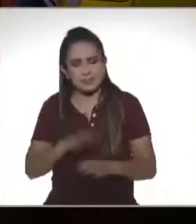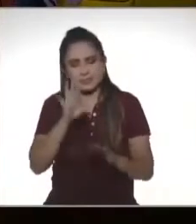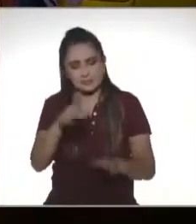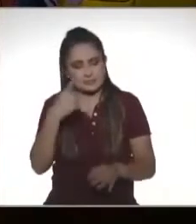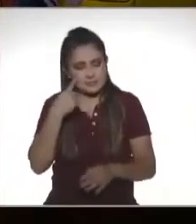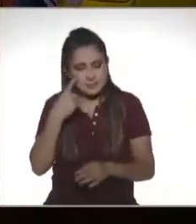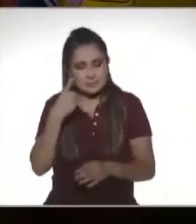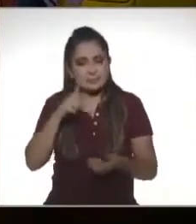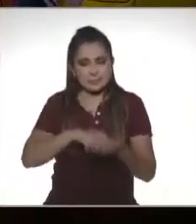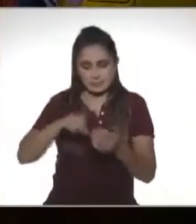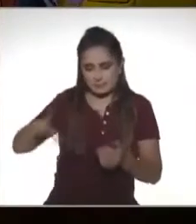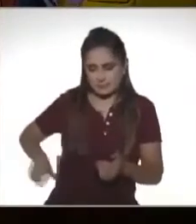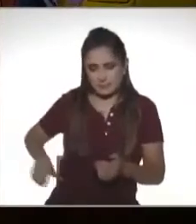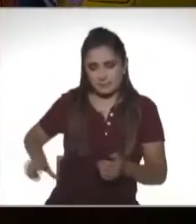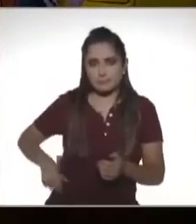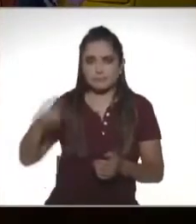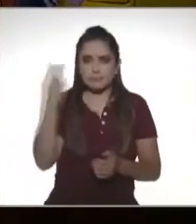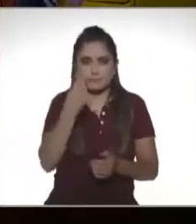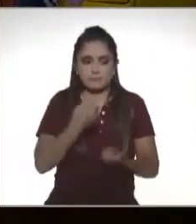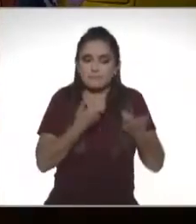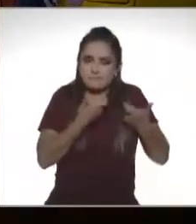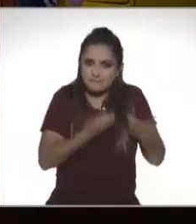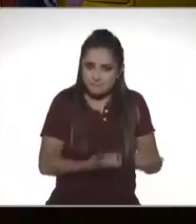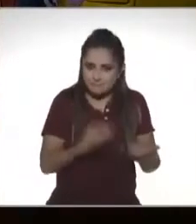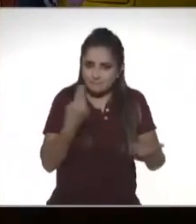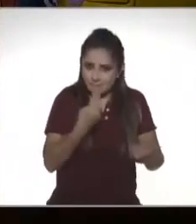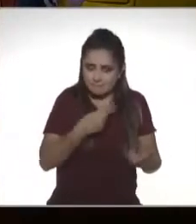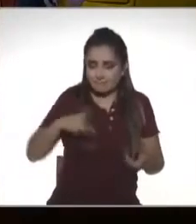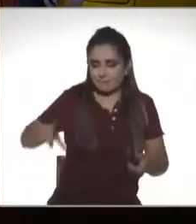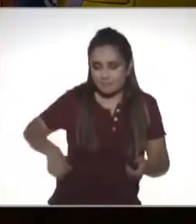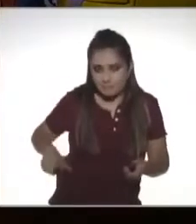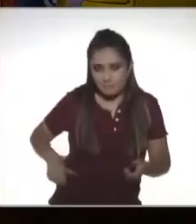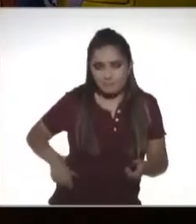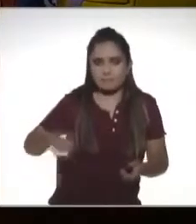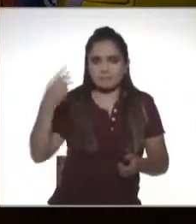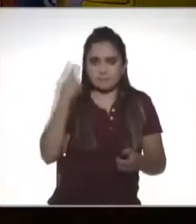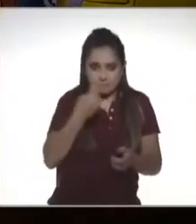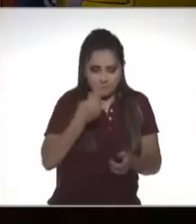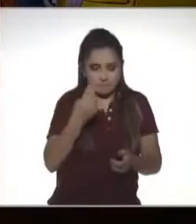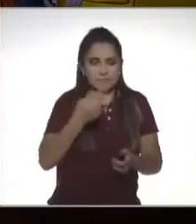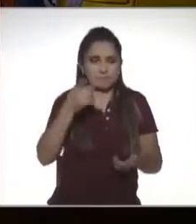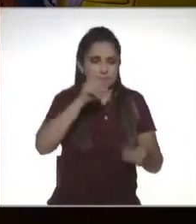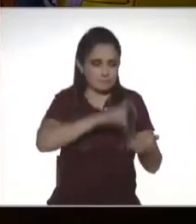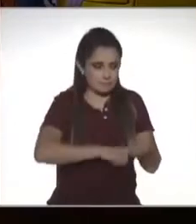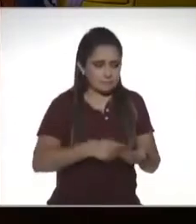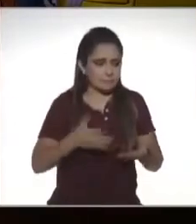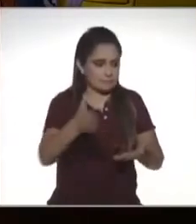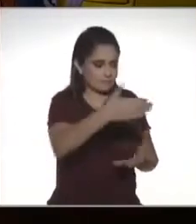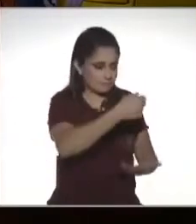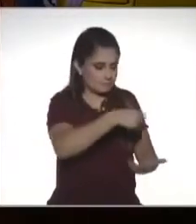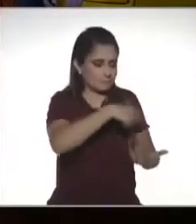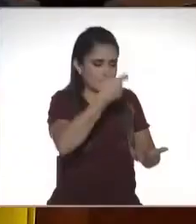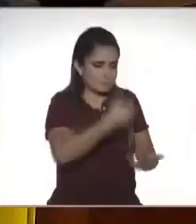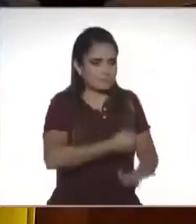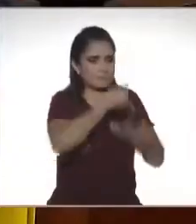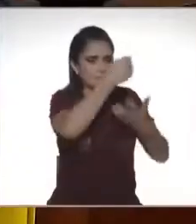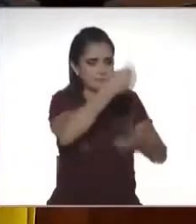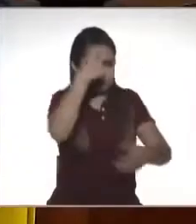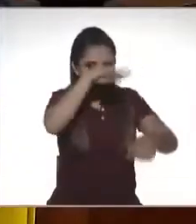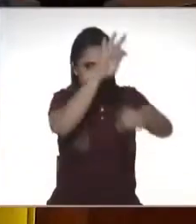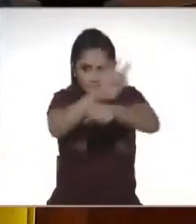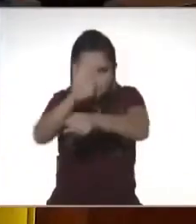que en este caso es el Estado, se requieren recursos para operar. El Estado necesita tener capacidad para brindarnos los servicios, para atender